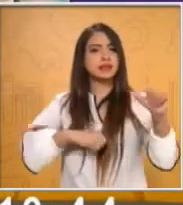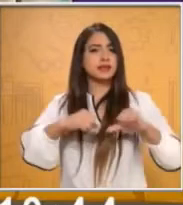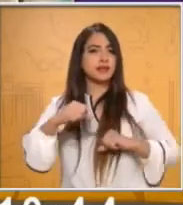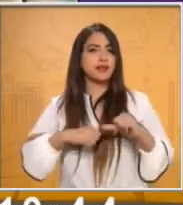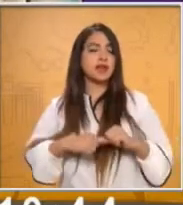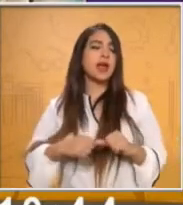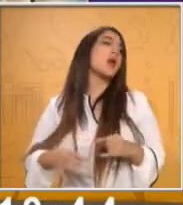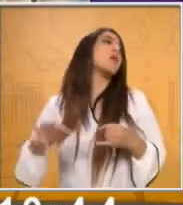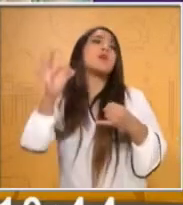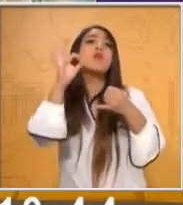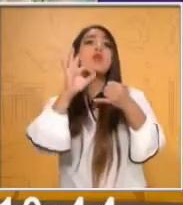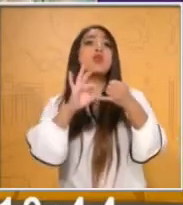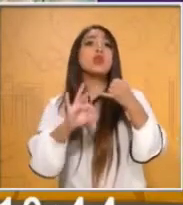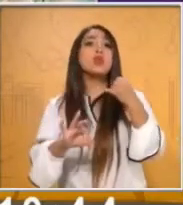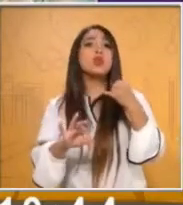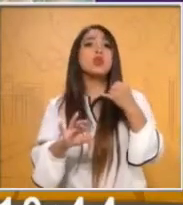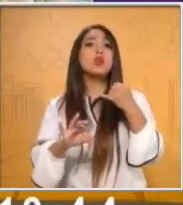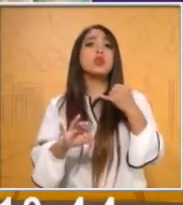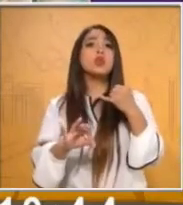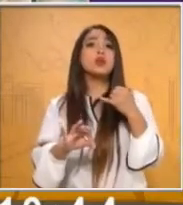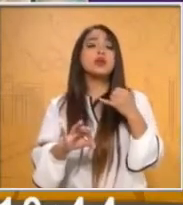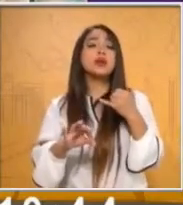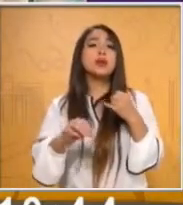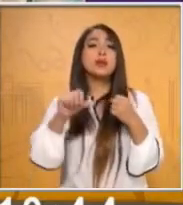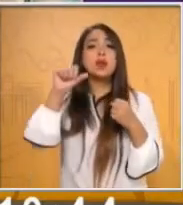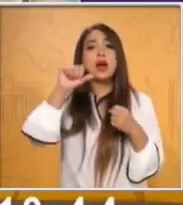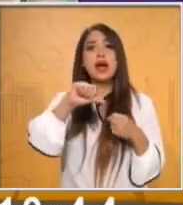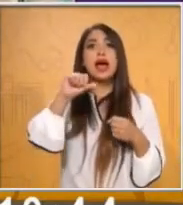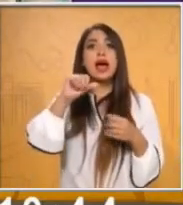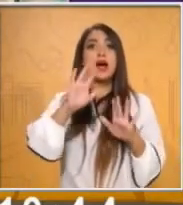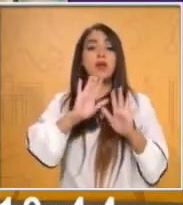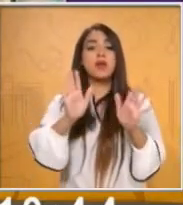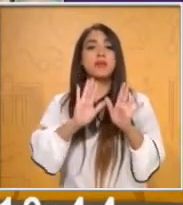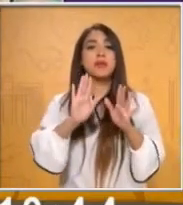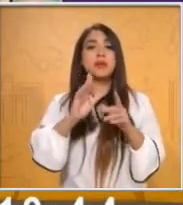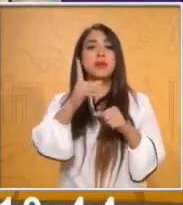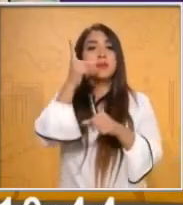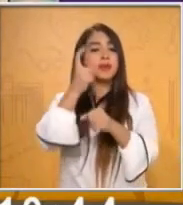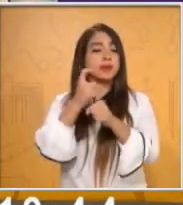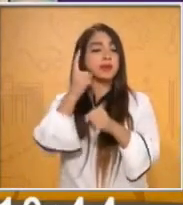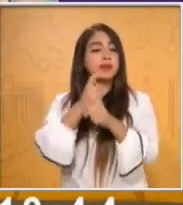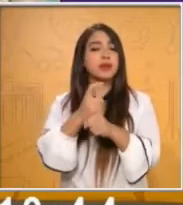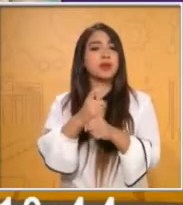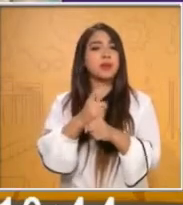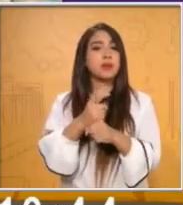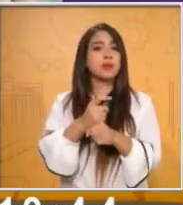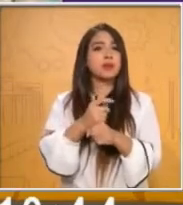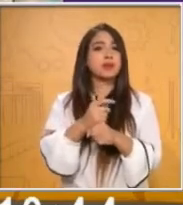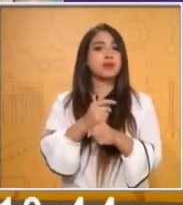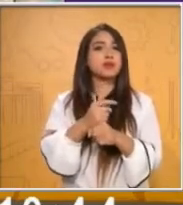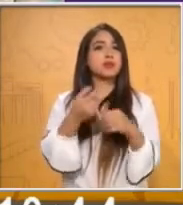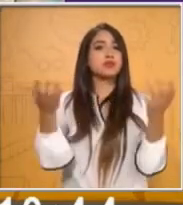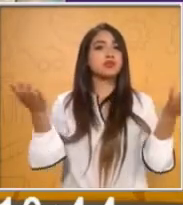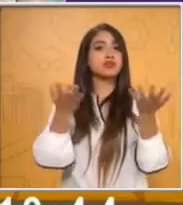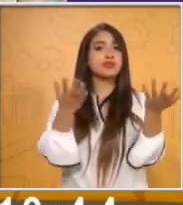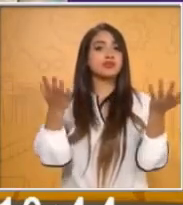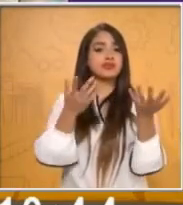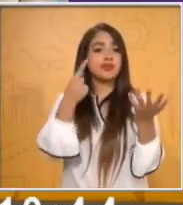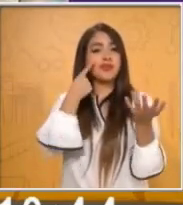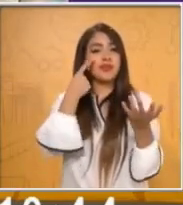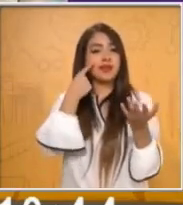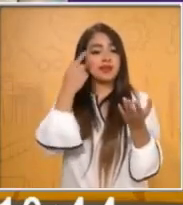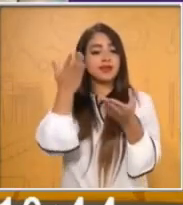Ya por último, en lo que viene siendo esta actividad, esta sección de primer grado, vamos a ver lo que va a ir en la